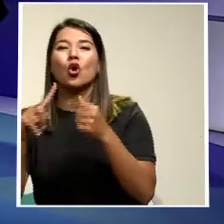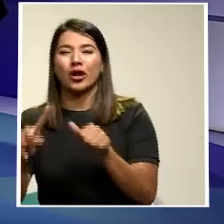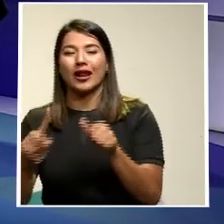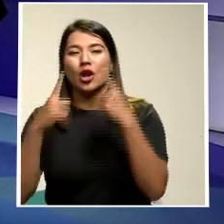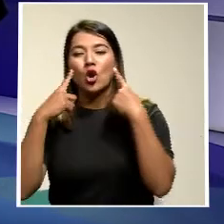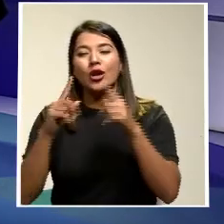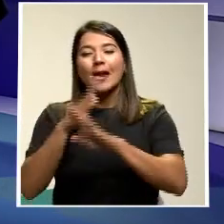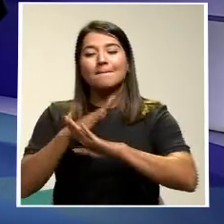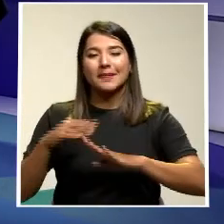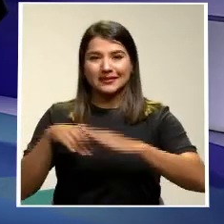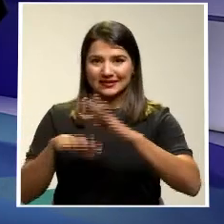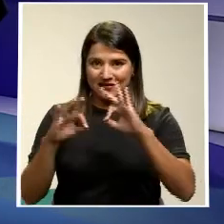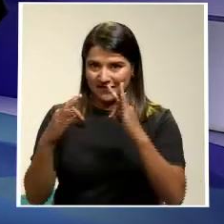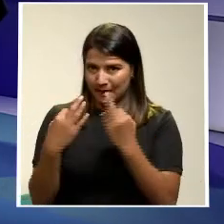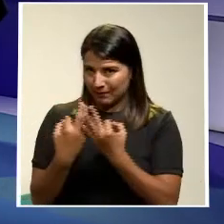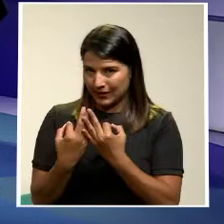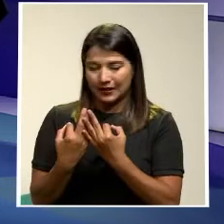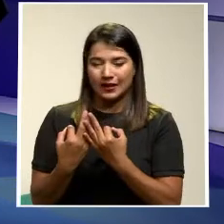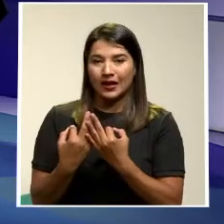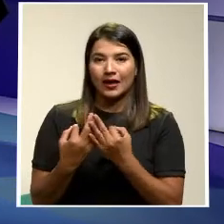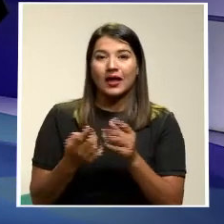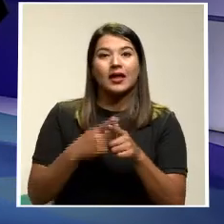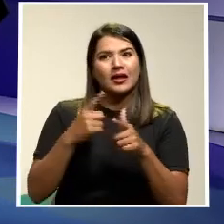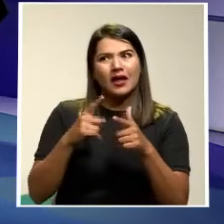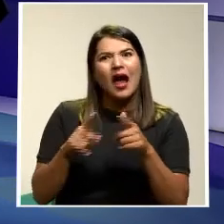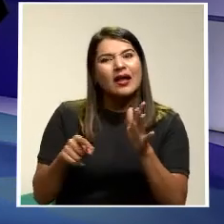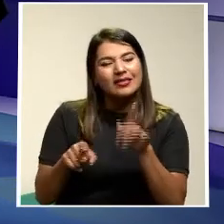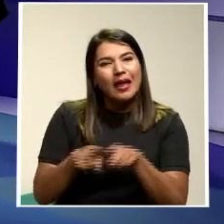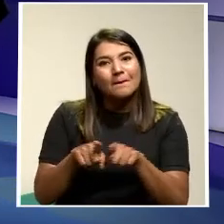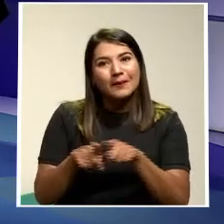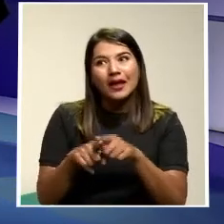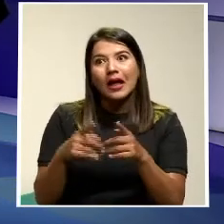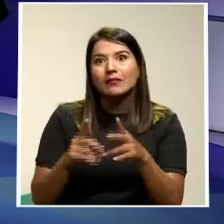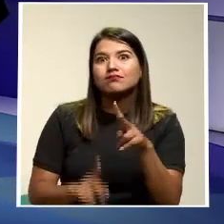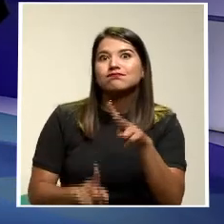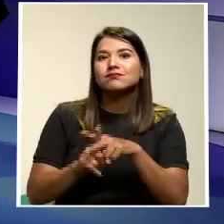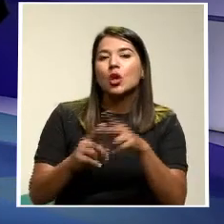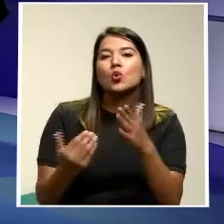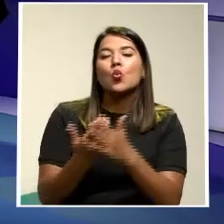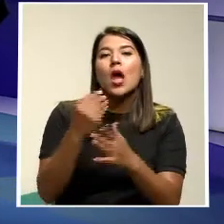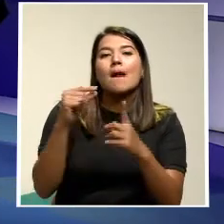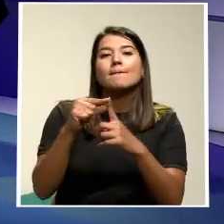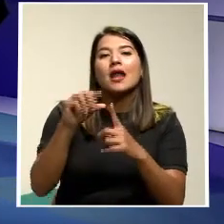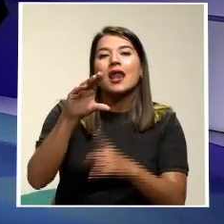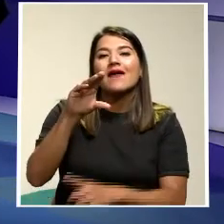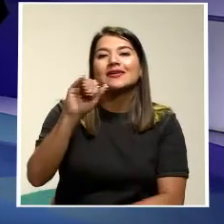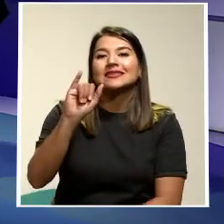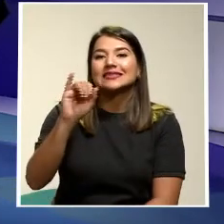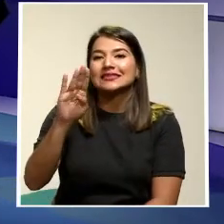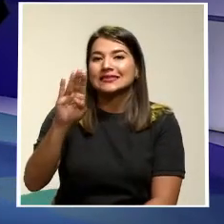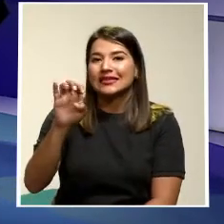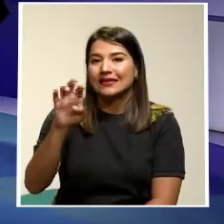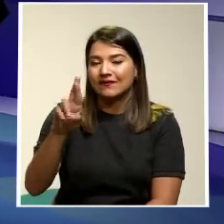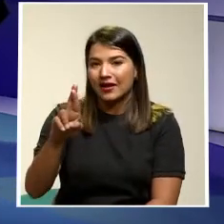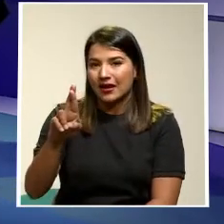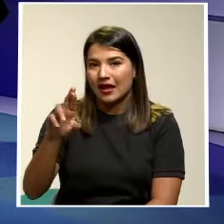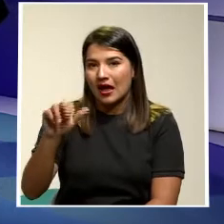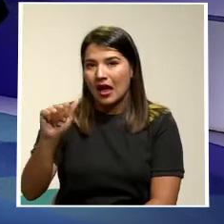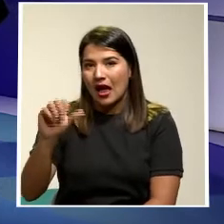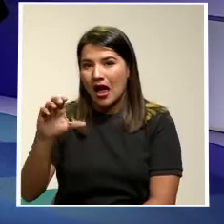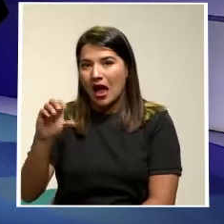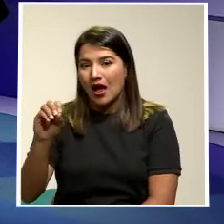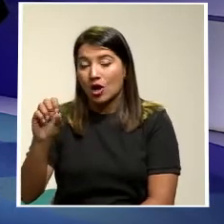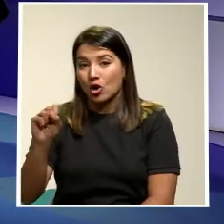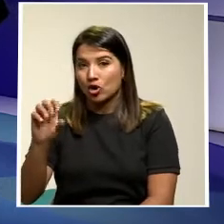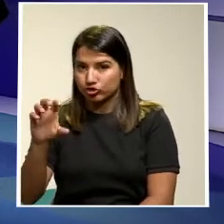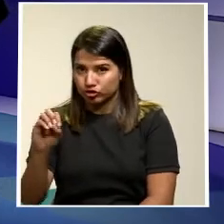partir de ahí Inclusive Se habla del Ciberacoso laboral Ya no es un acoso Si a veces es difícil Demostrar un acoso